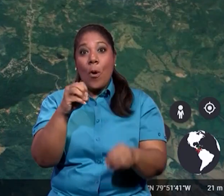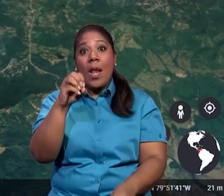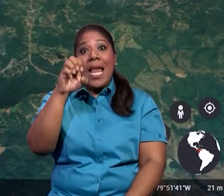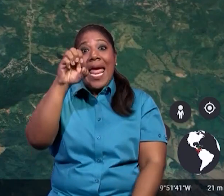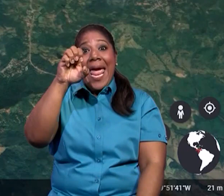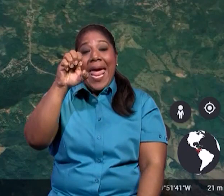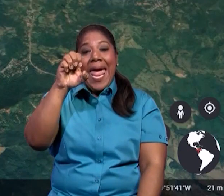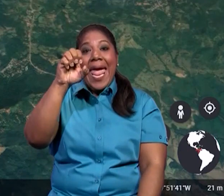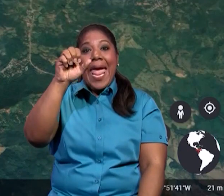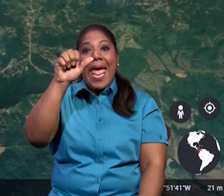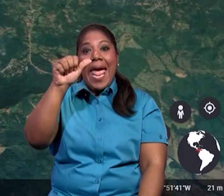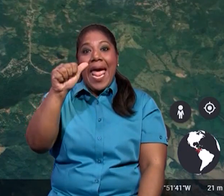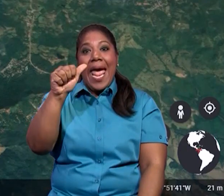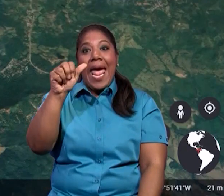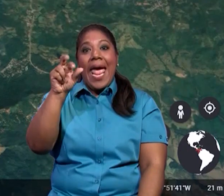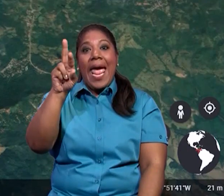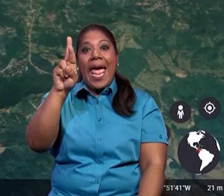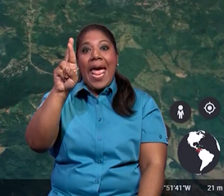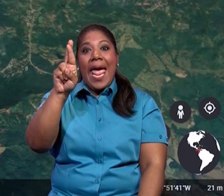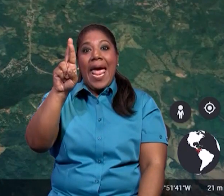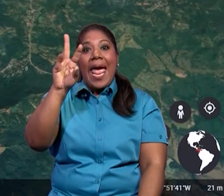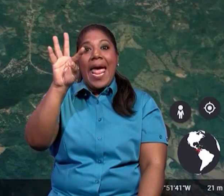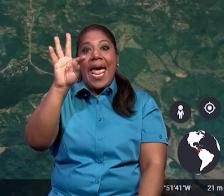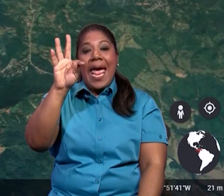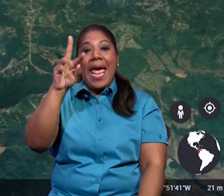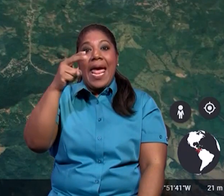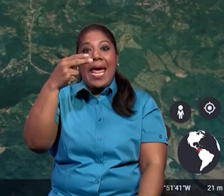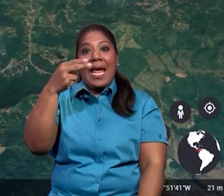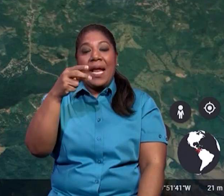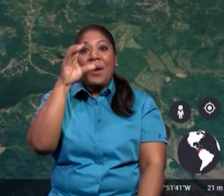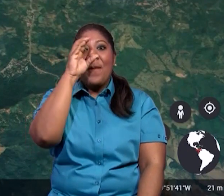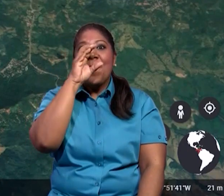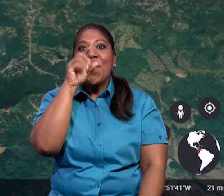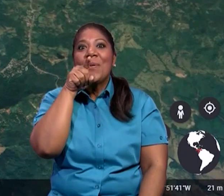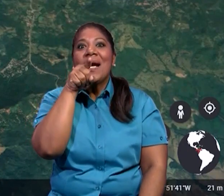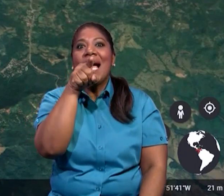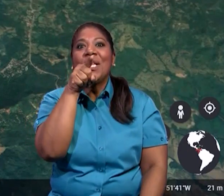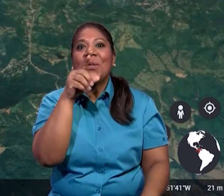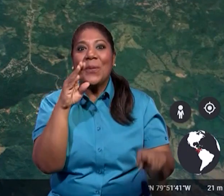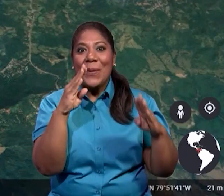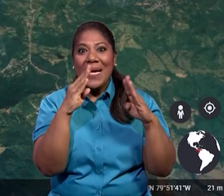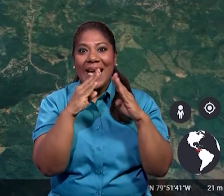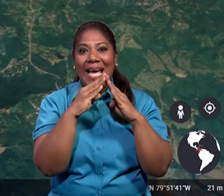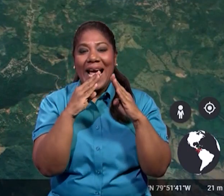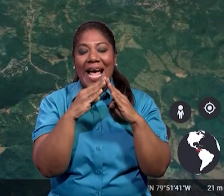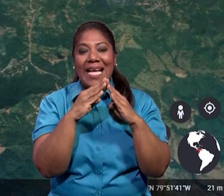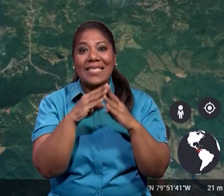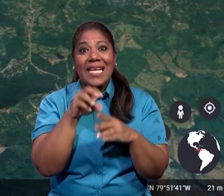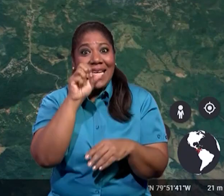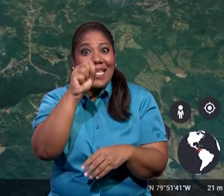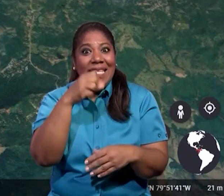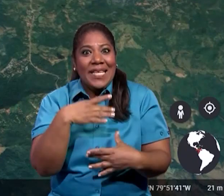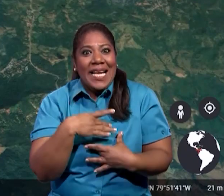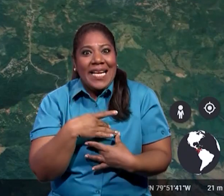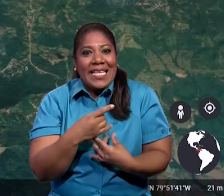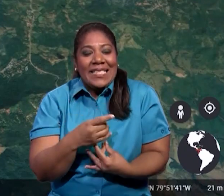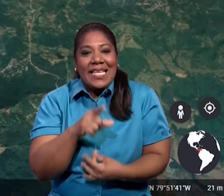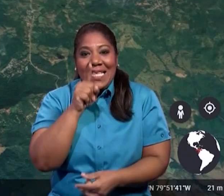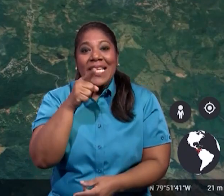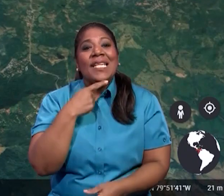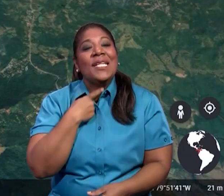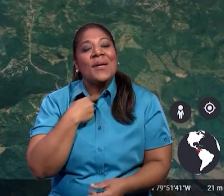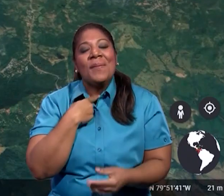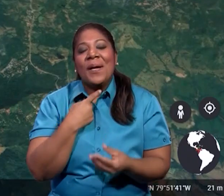casa, el techo de su casa, el lugar donde ustedes viven. Y es una herramienta sumamente interesante y